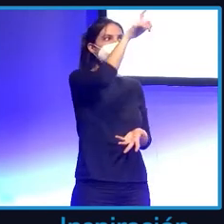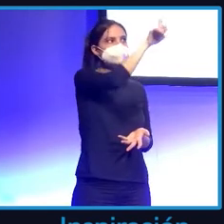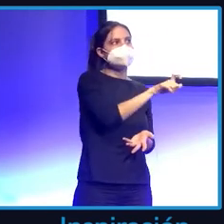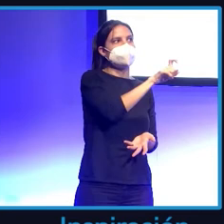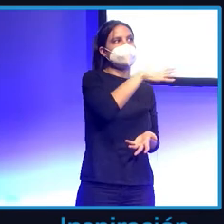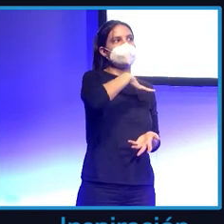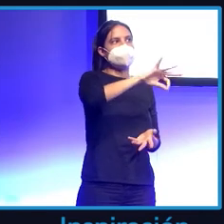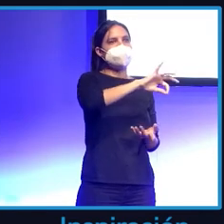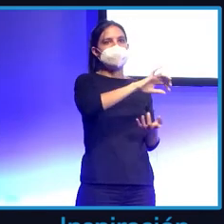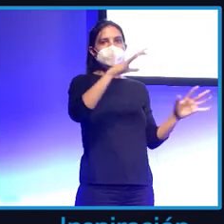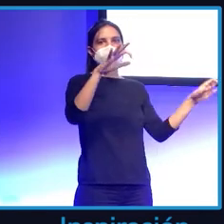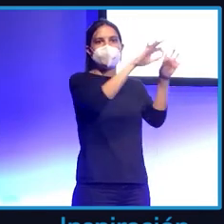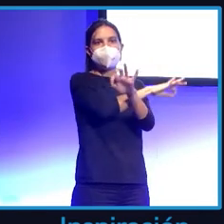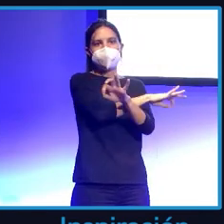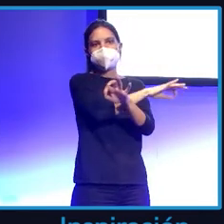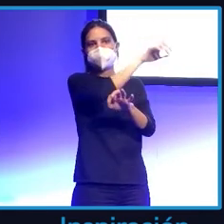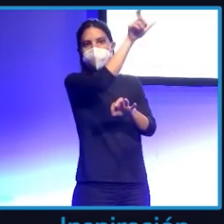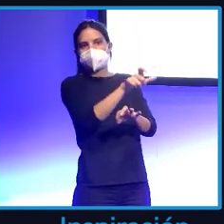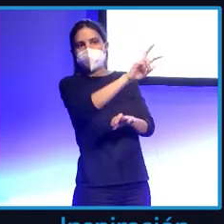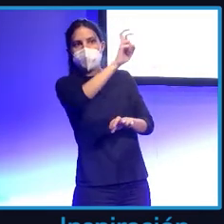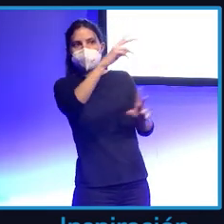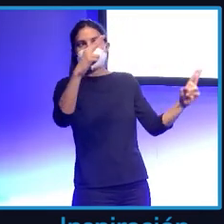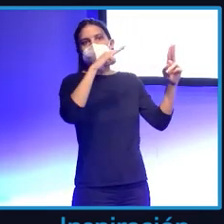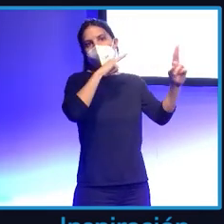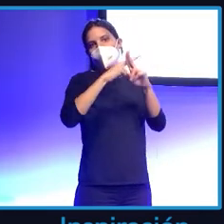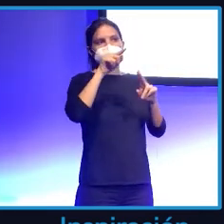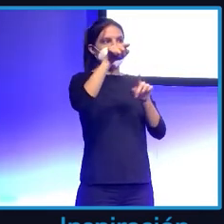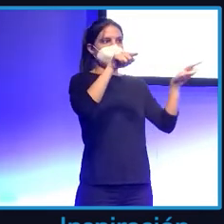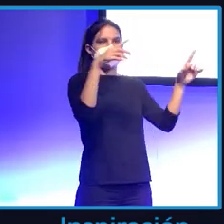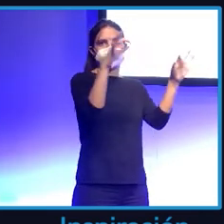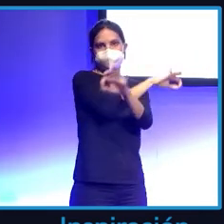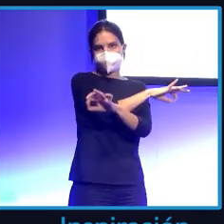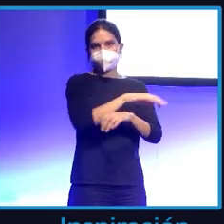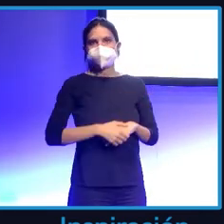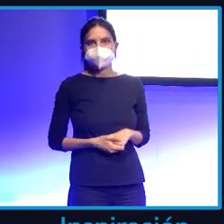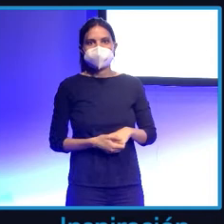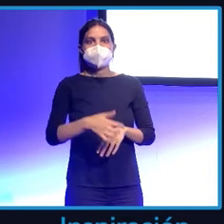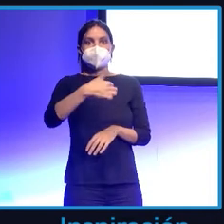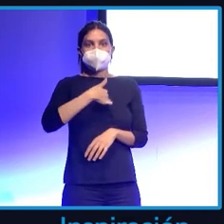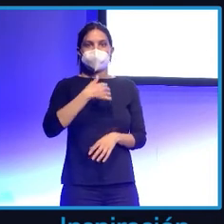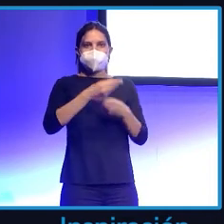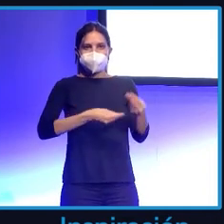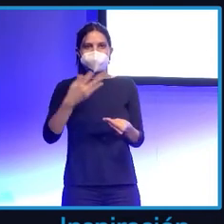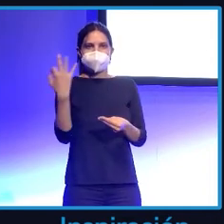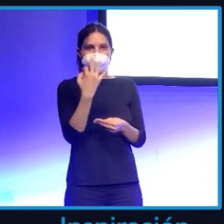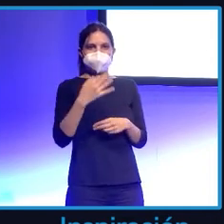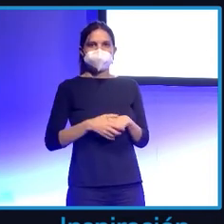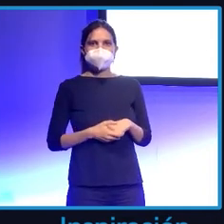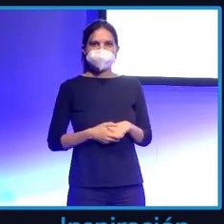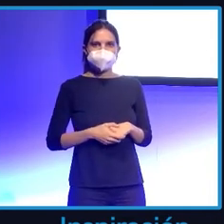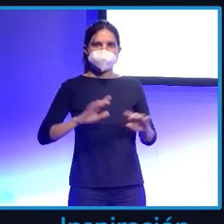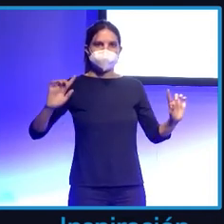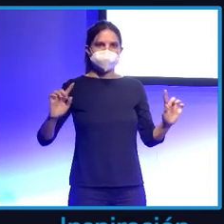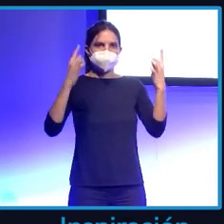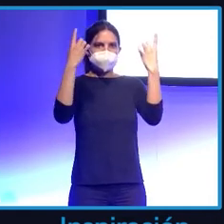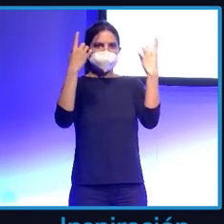Que eso lo vamos a ver ahora. Con el caso de Tomás Jimeno, yo lo que hice fue, primero, un